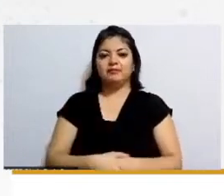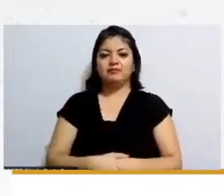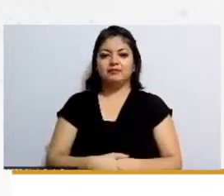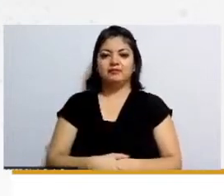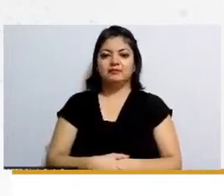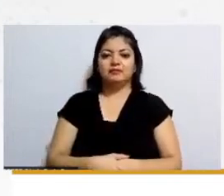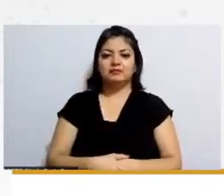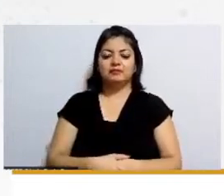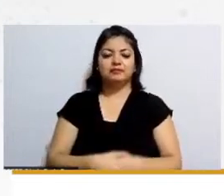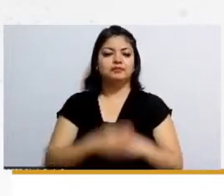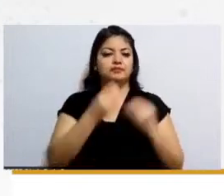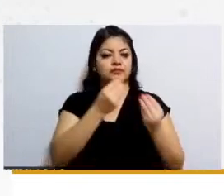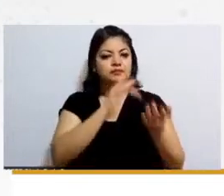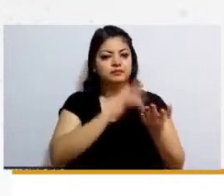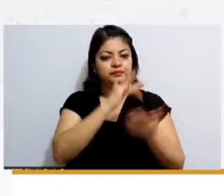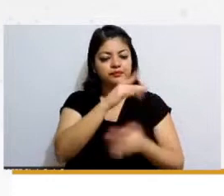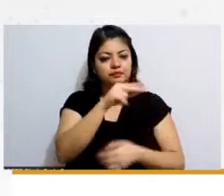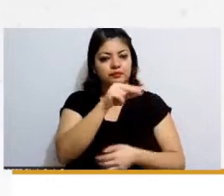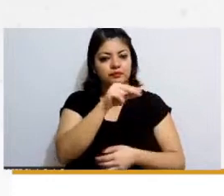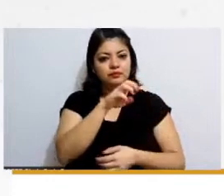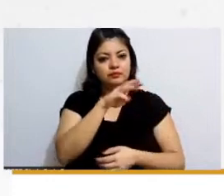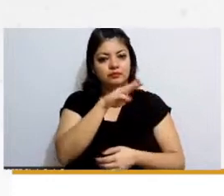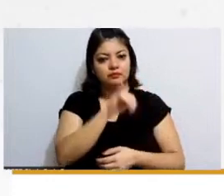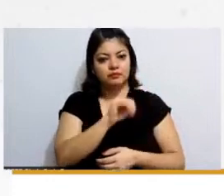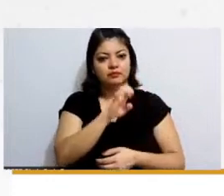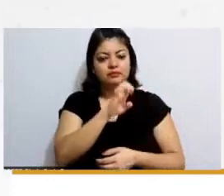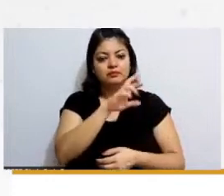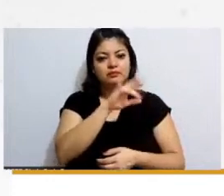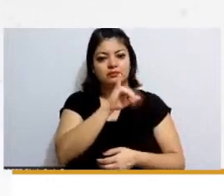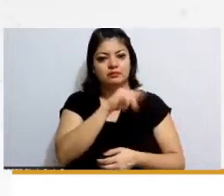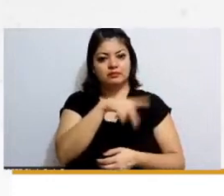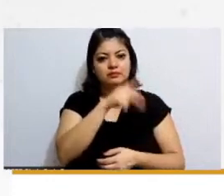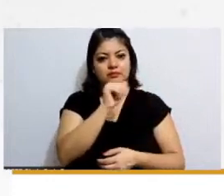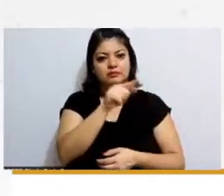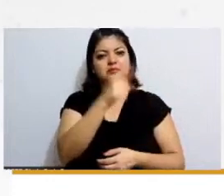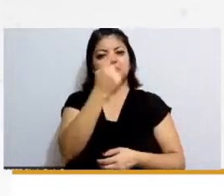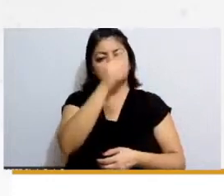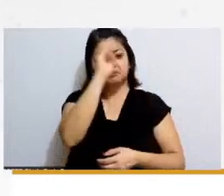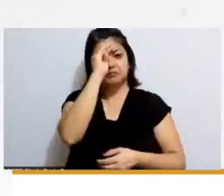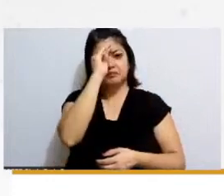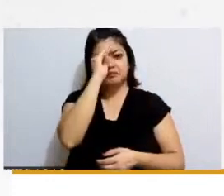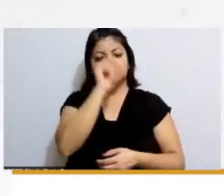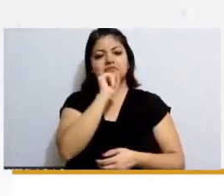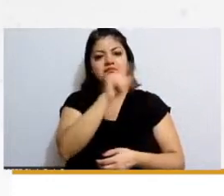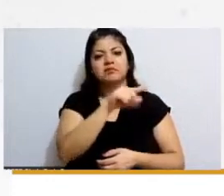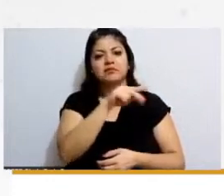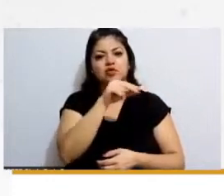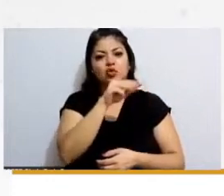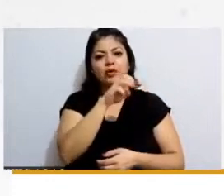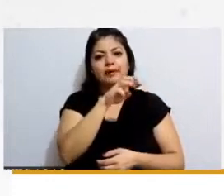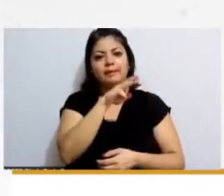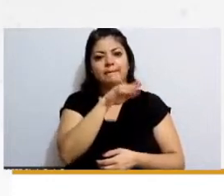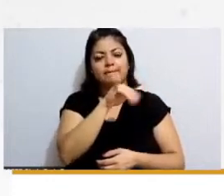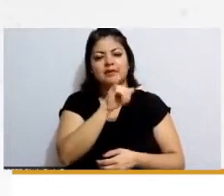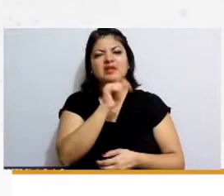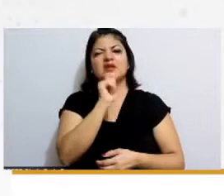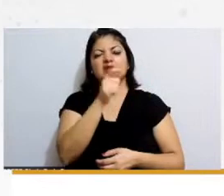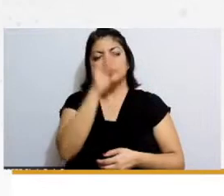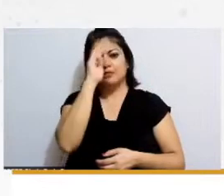Muchísimas gracias Noemi y Erika que piensas sobre lo que dijo Noemi y sobre el tema general